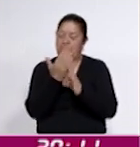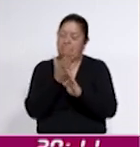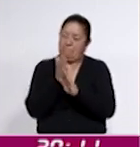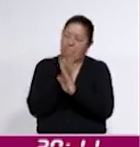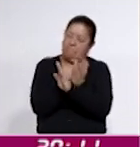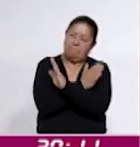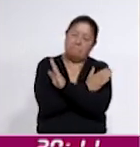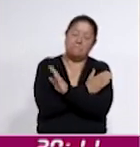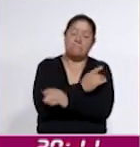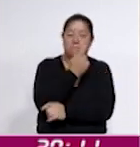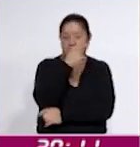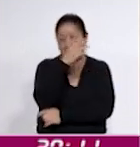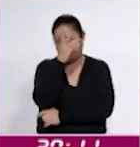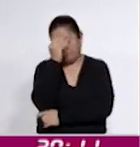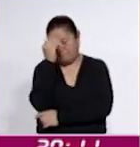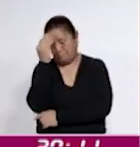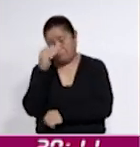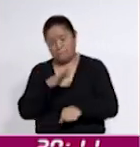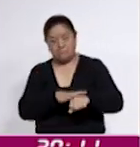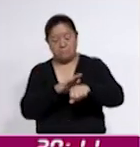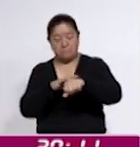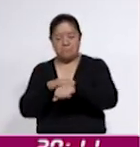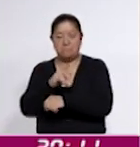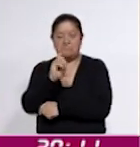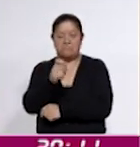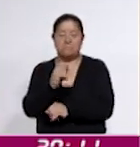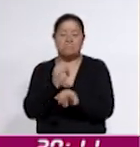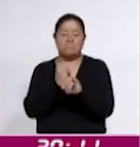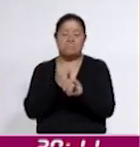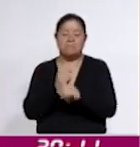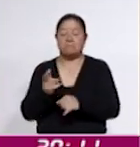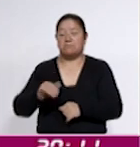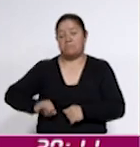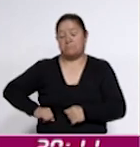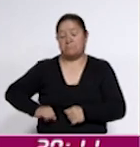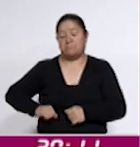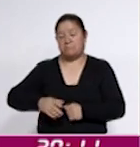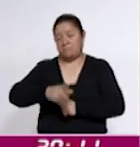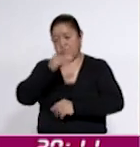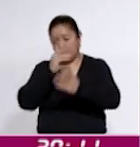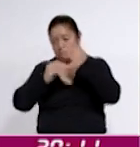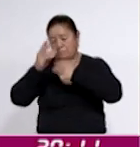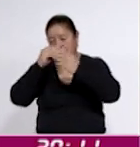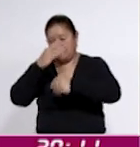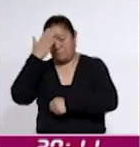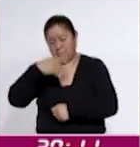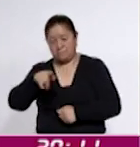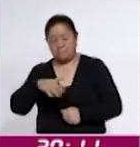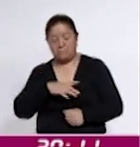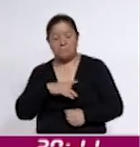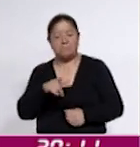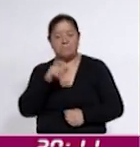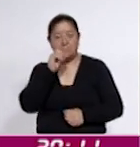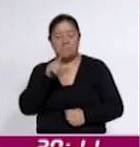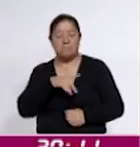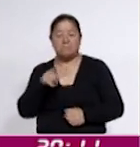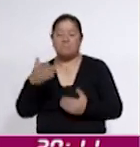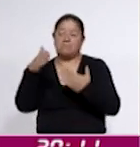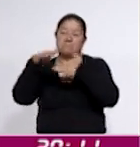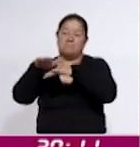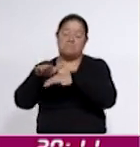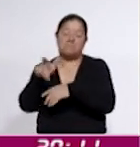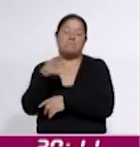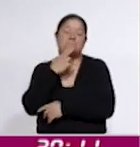aprender más a fondo todo lo que es el Internet. Es interesante saber aprender, también se manejan en los bancos,